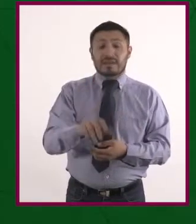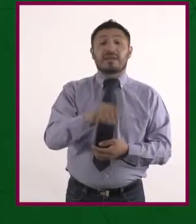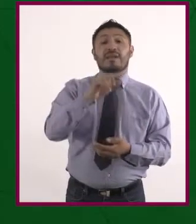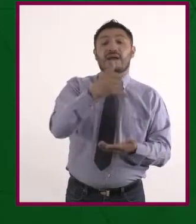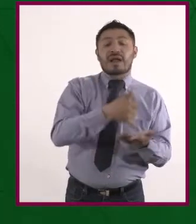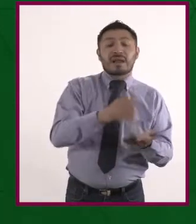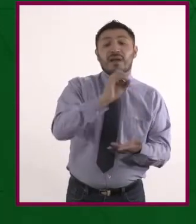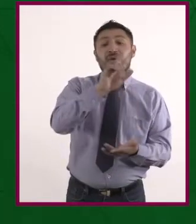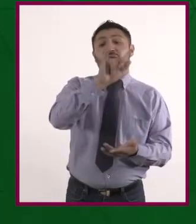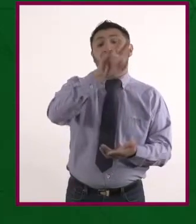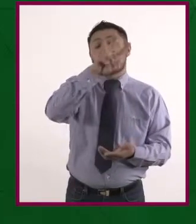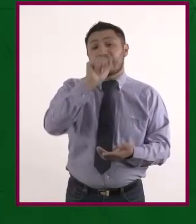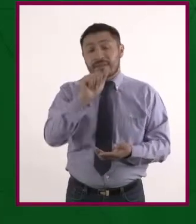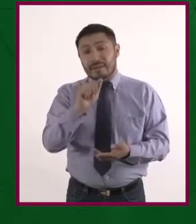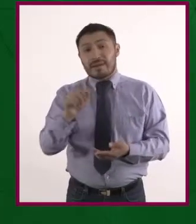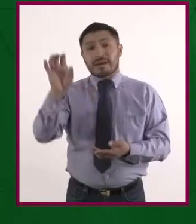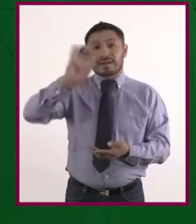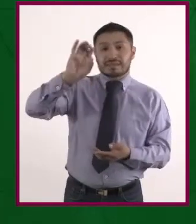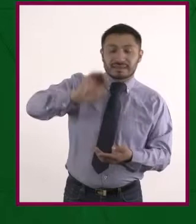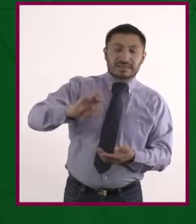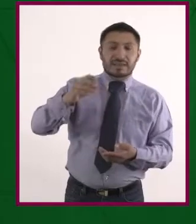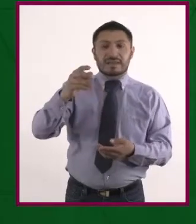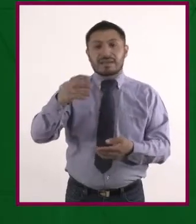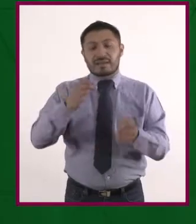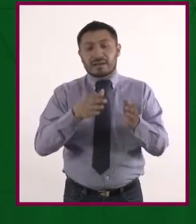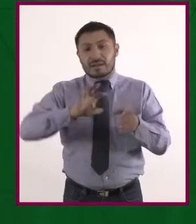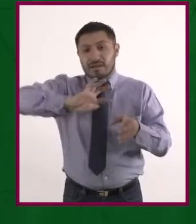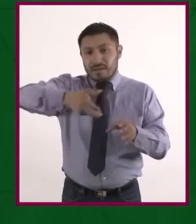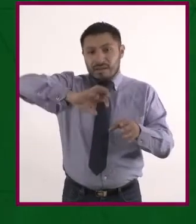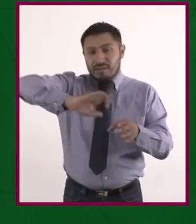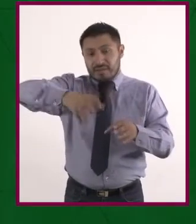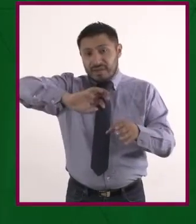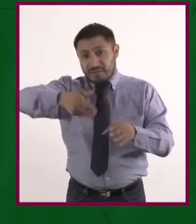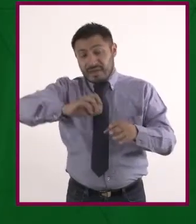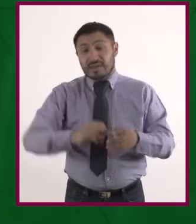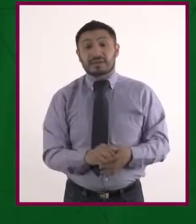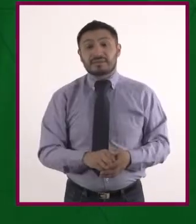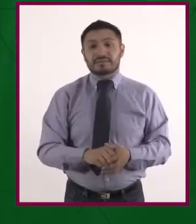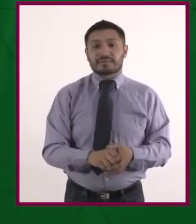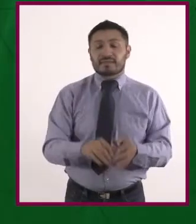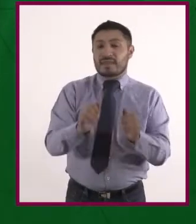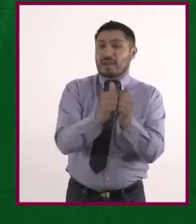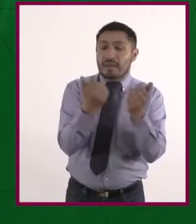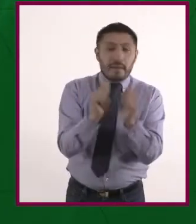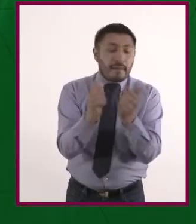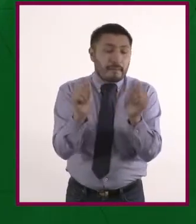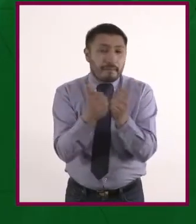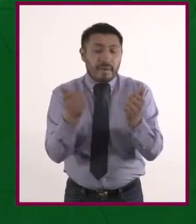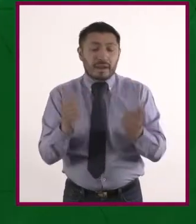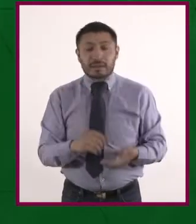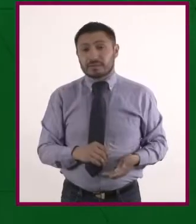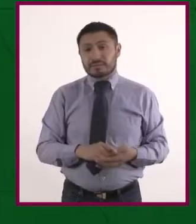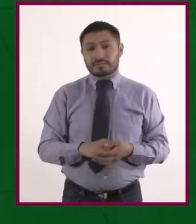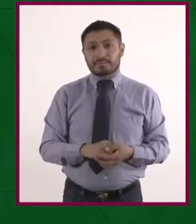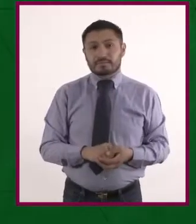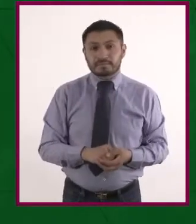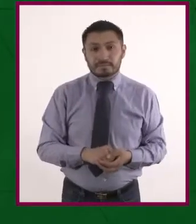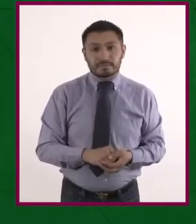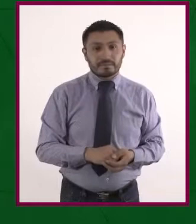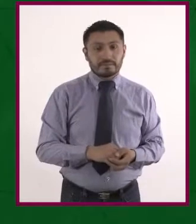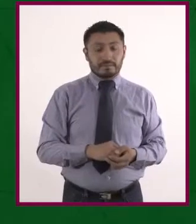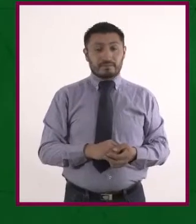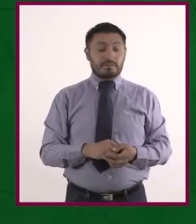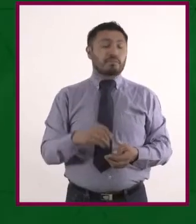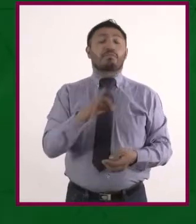al gusto, pan integral rallado o harina integral para rebozar las hamburguesas antes de freírse, si así se desea. Los